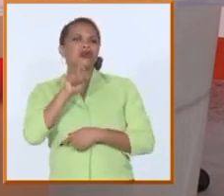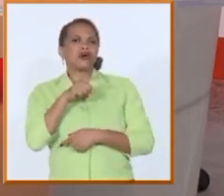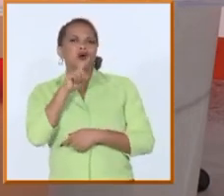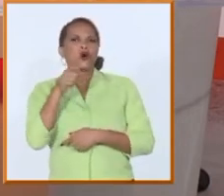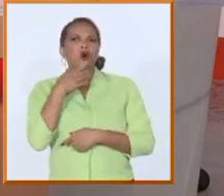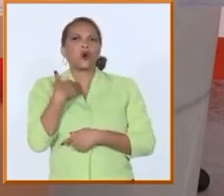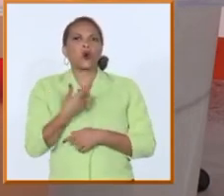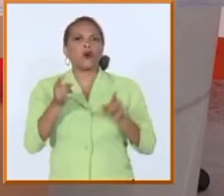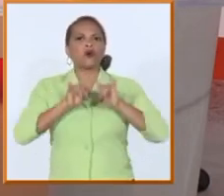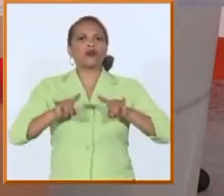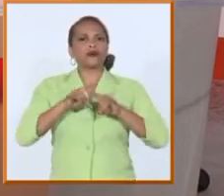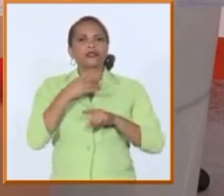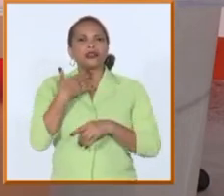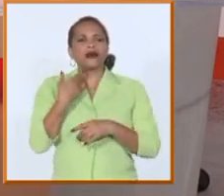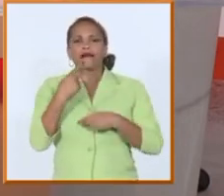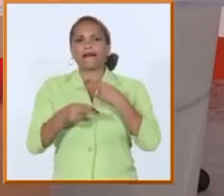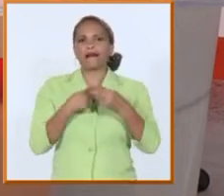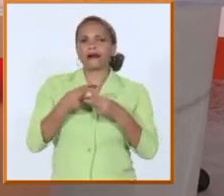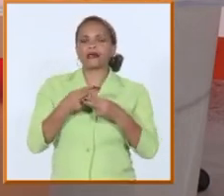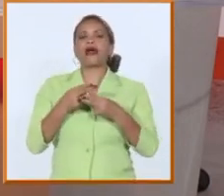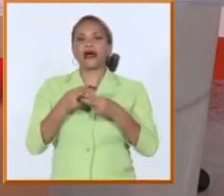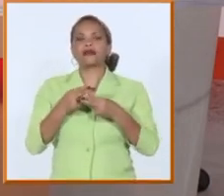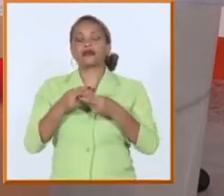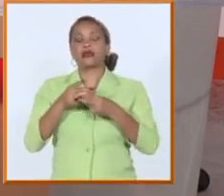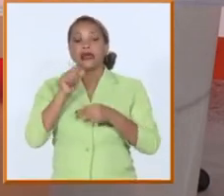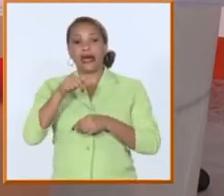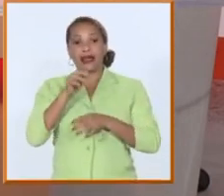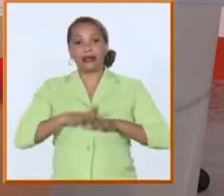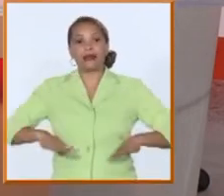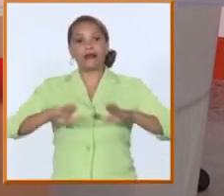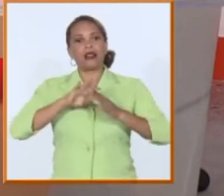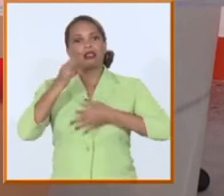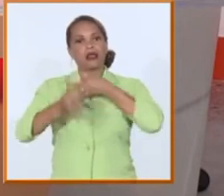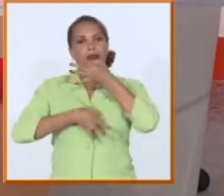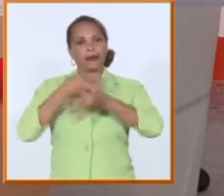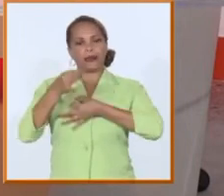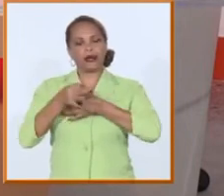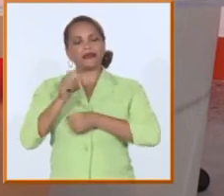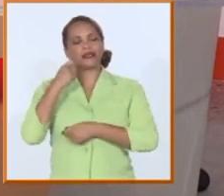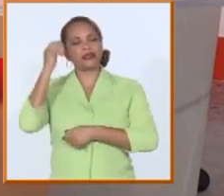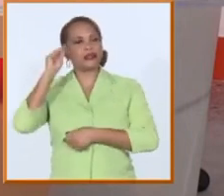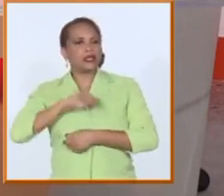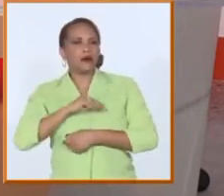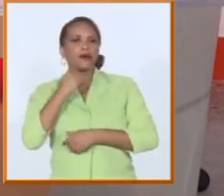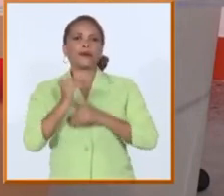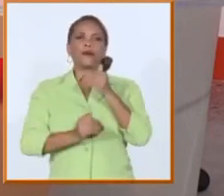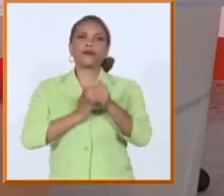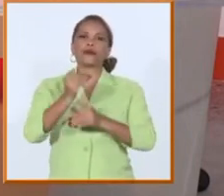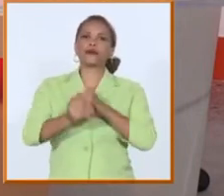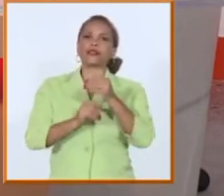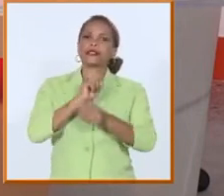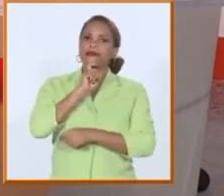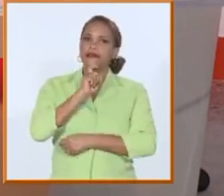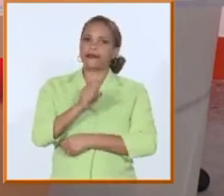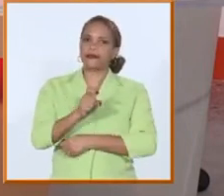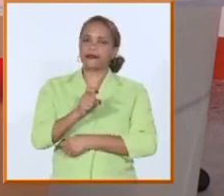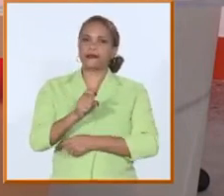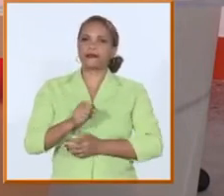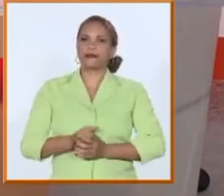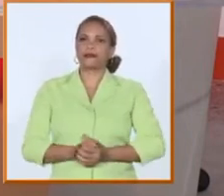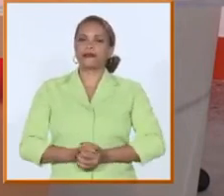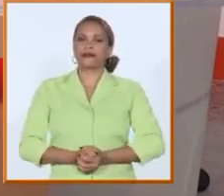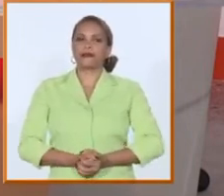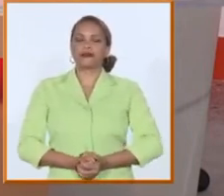superior? si lo vamos a explicar acá en la mesa redonda en su concepción general por supuesto es un proceso bastante complejo pero hay